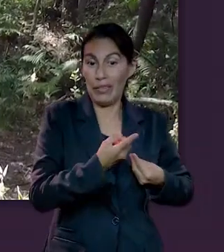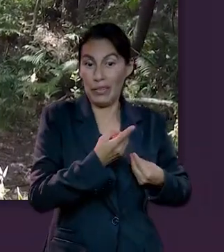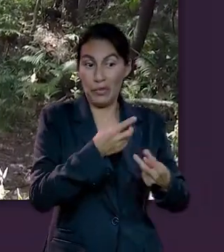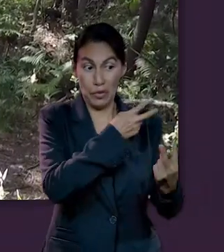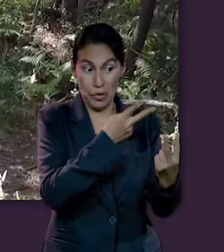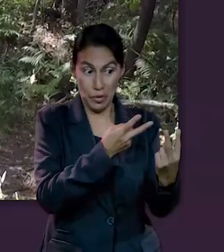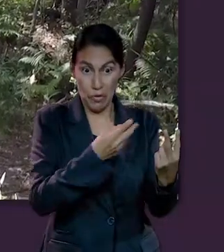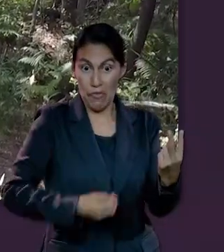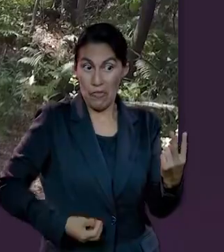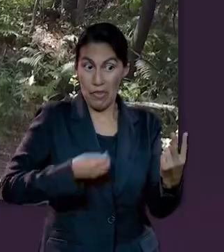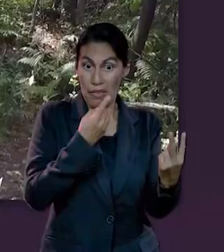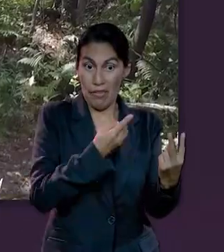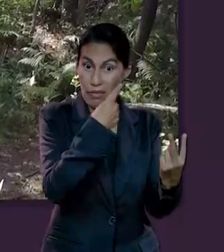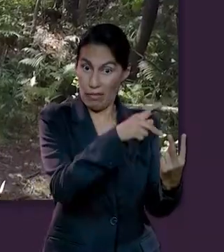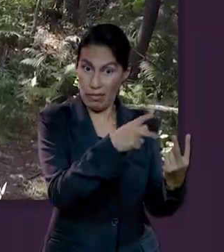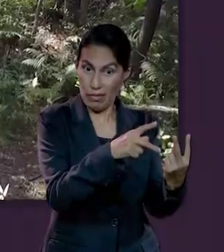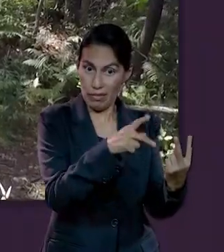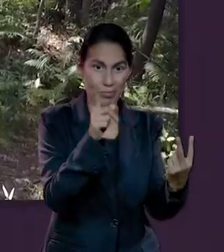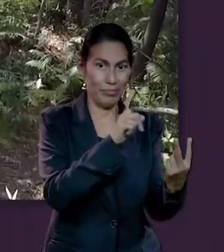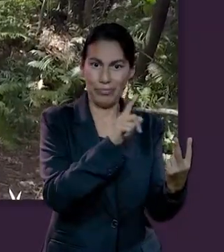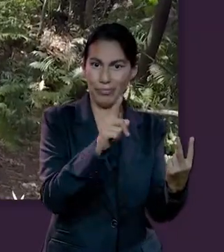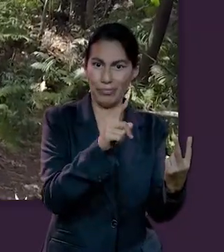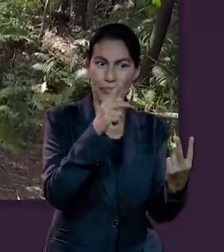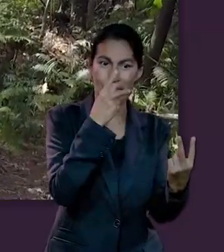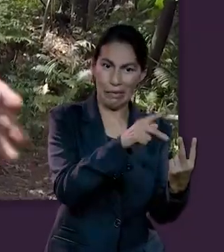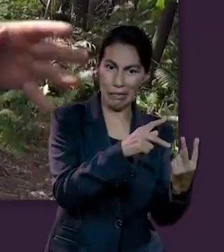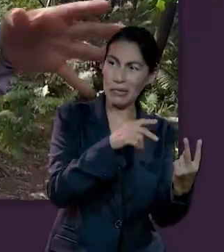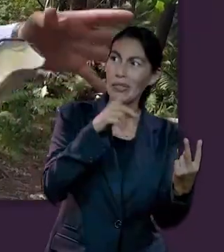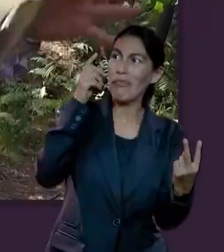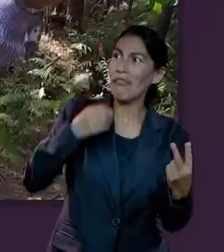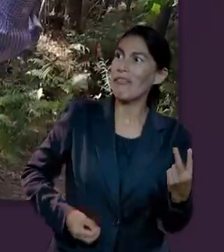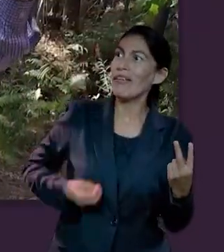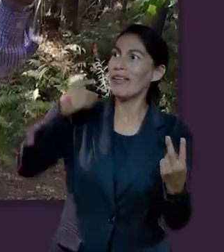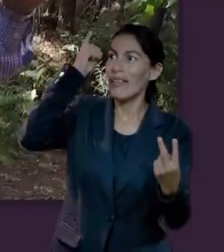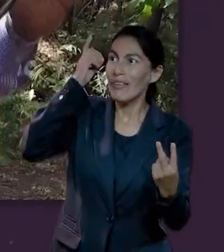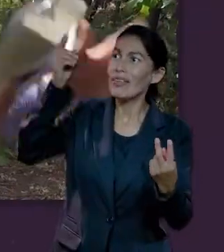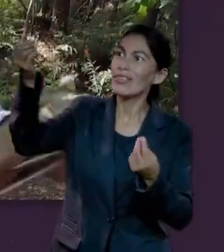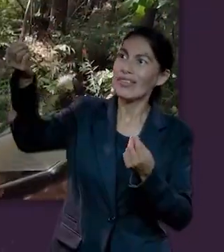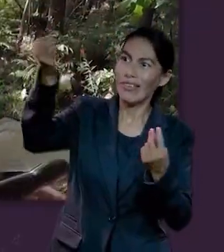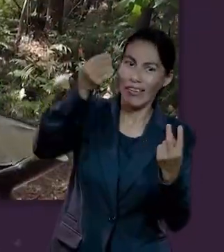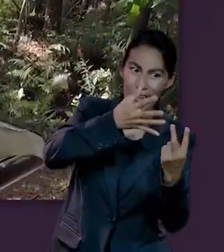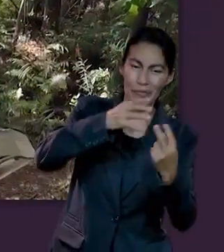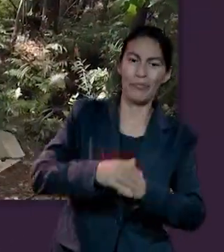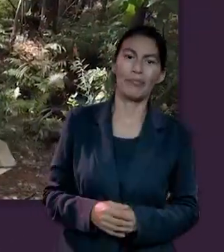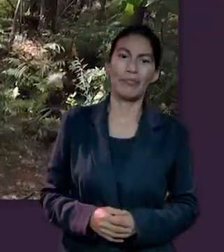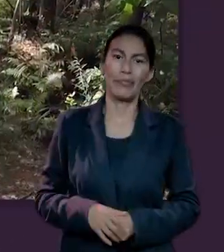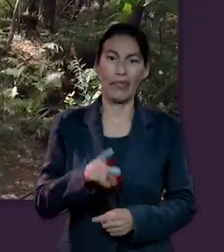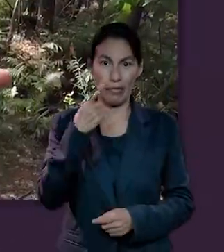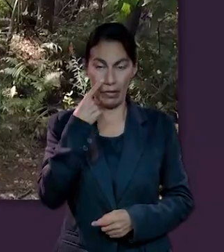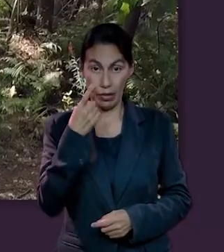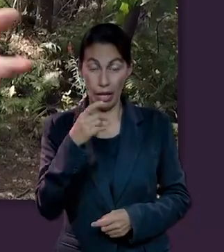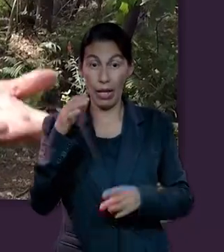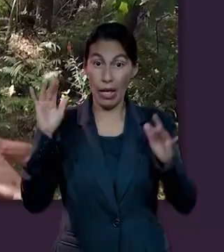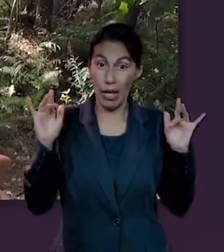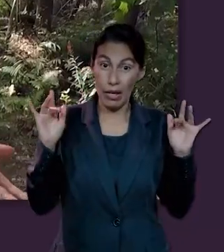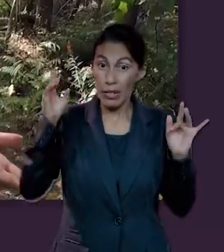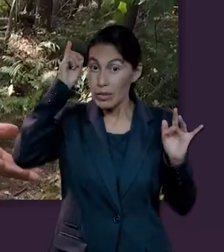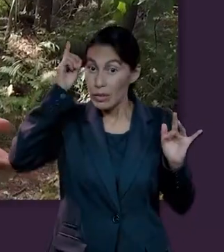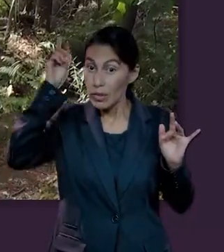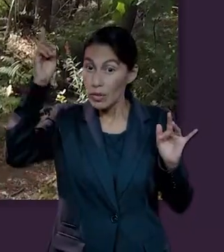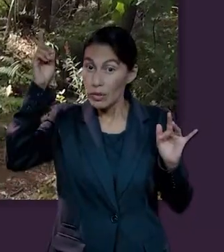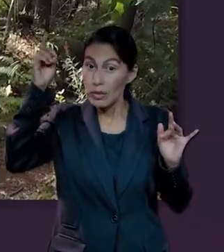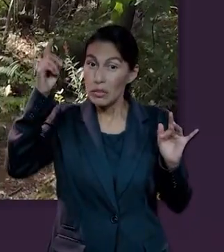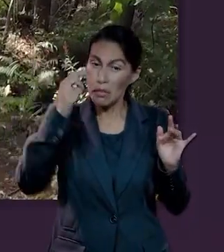no quiere decir que ellos tengan vida eterna en sí mismos. Ellos dependían de la vida eterna de Dios. Es más, los ángeles.